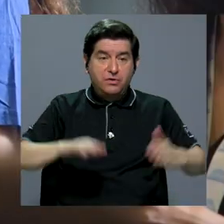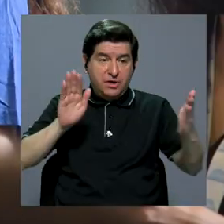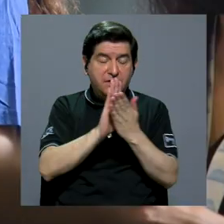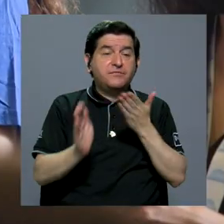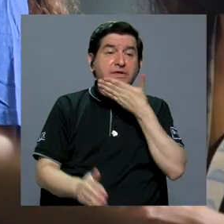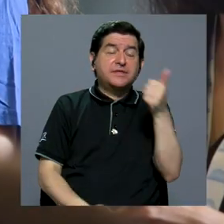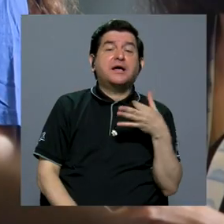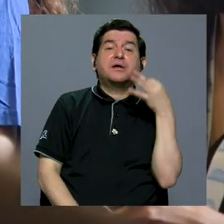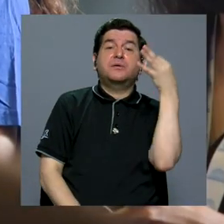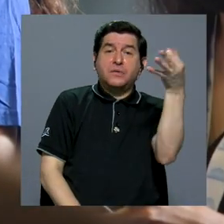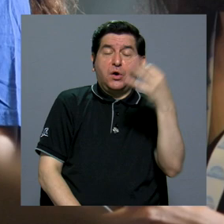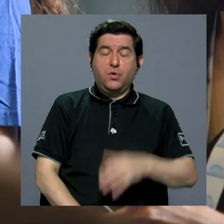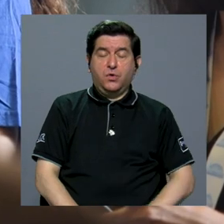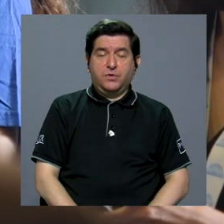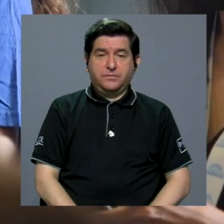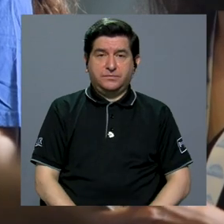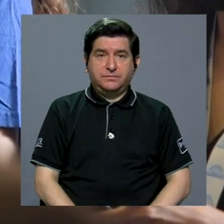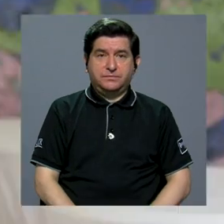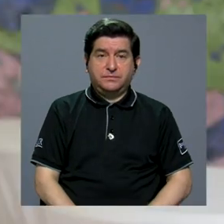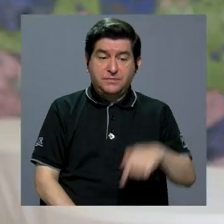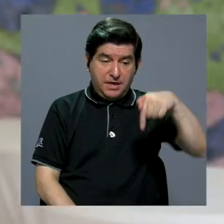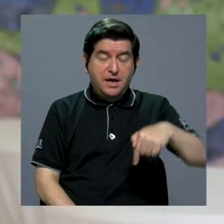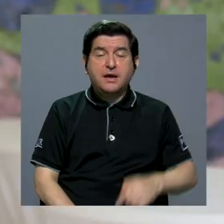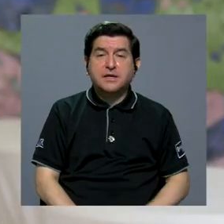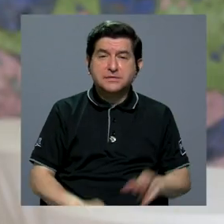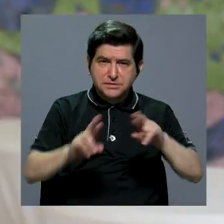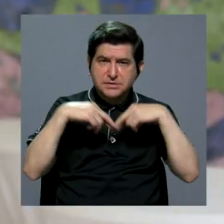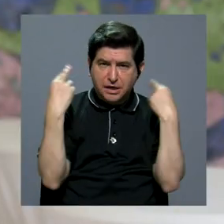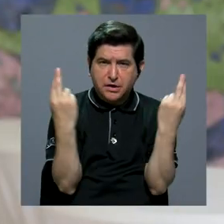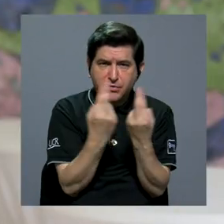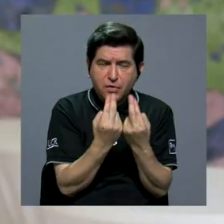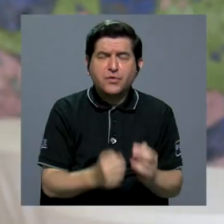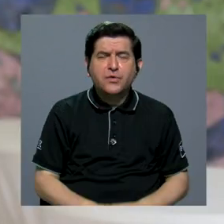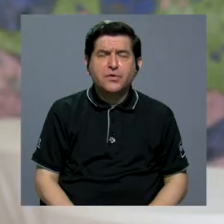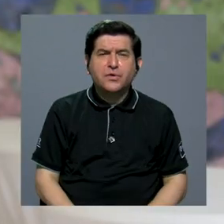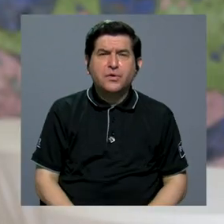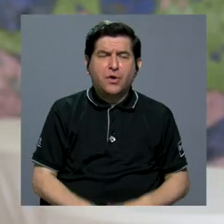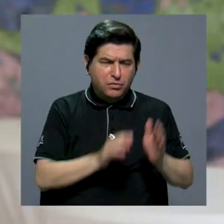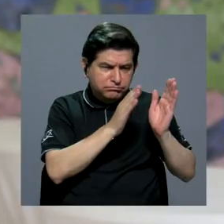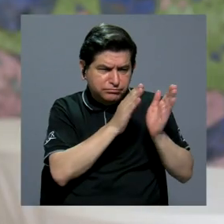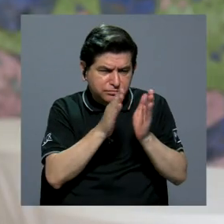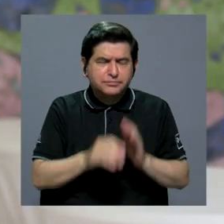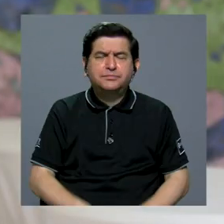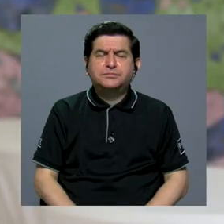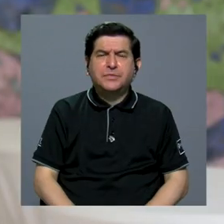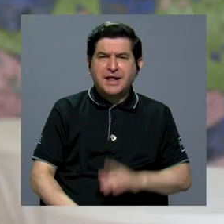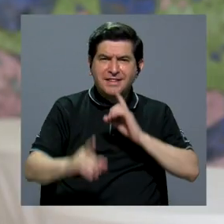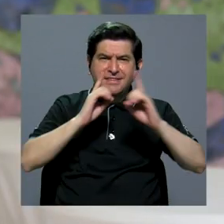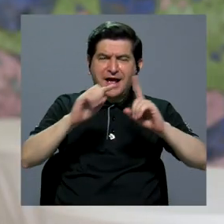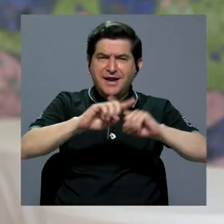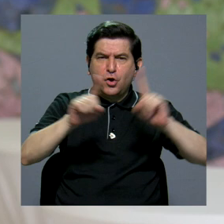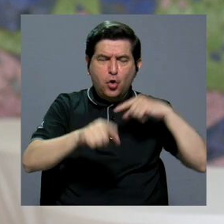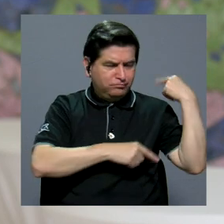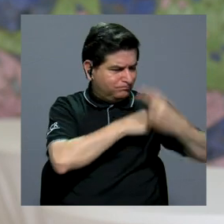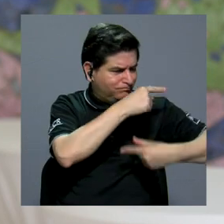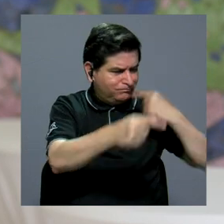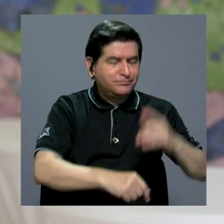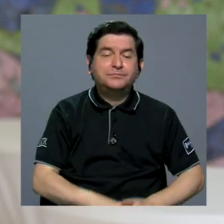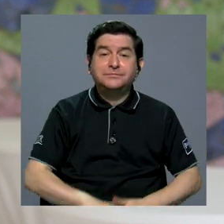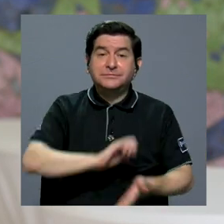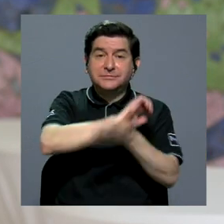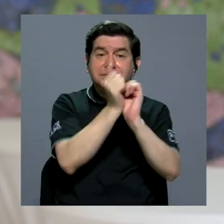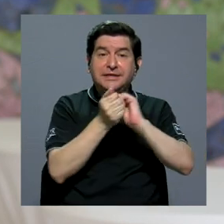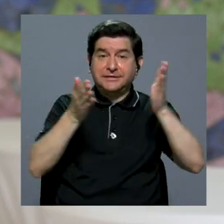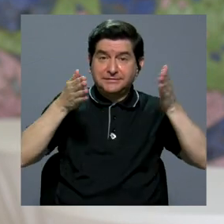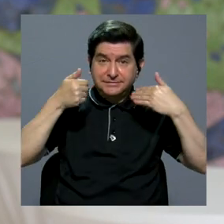futuro mejor. En este sentido, este foro busca organizar un diálogo intergeneracional sobre el cambio